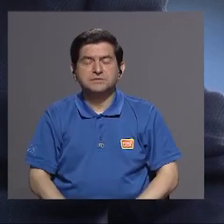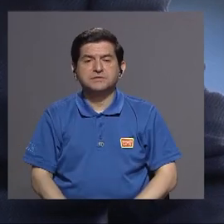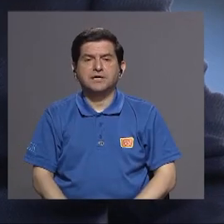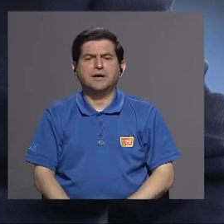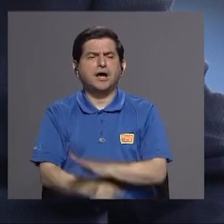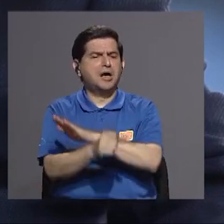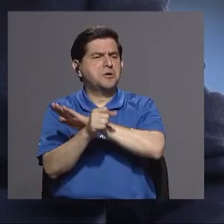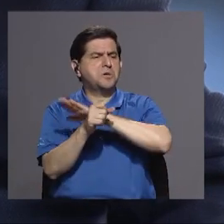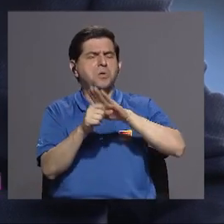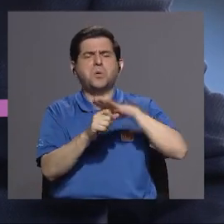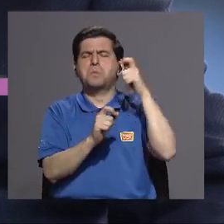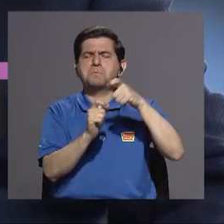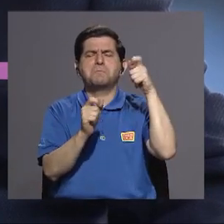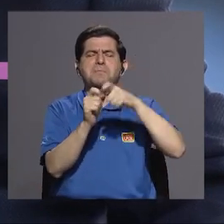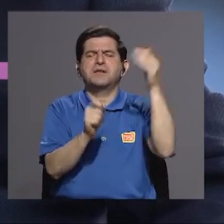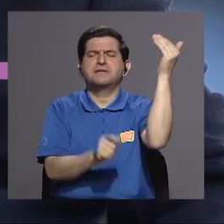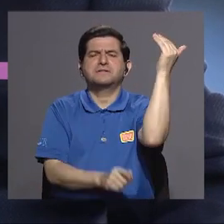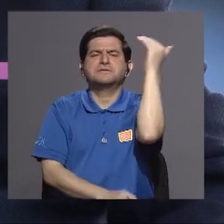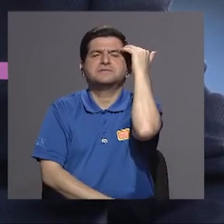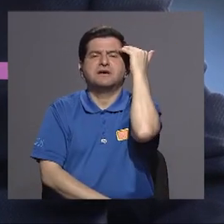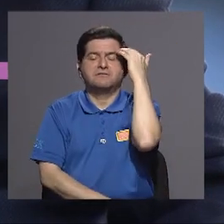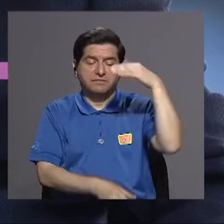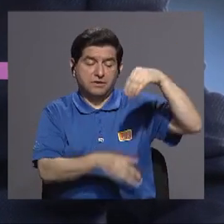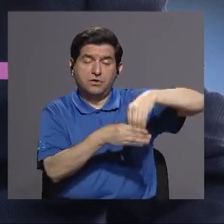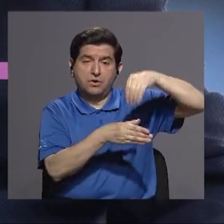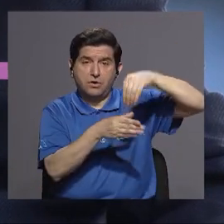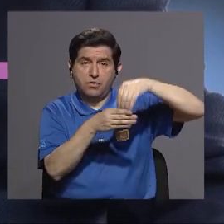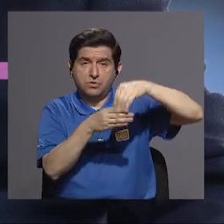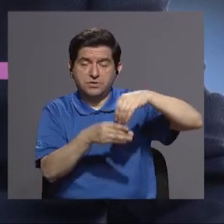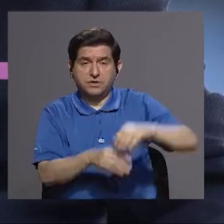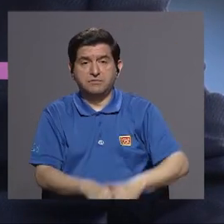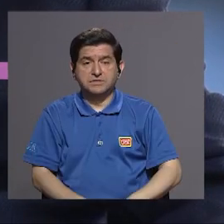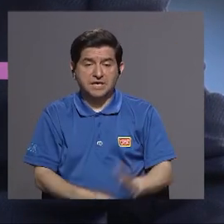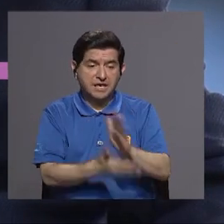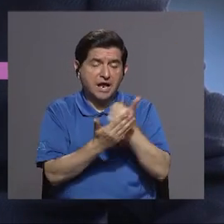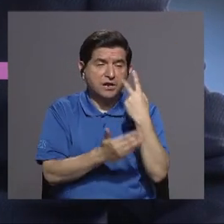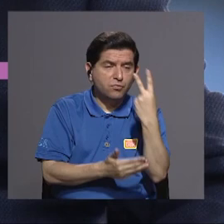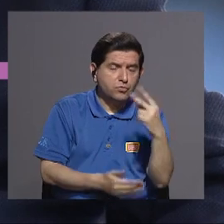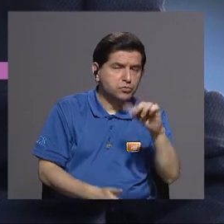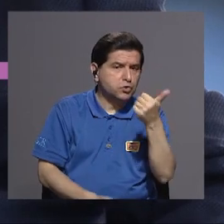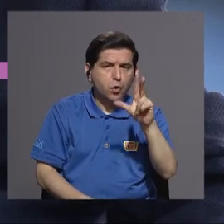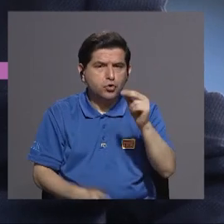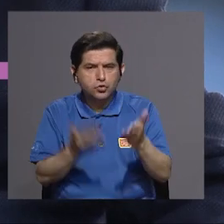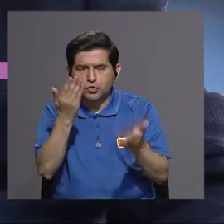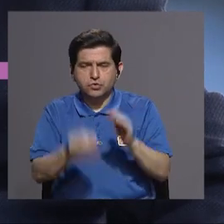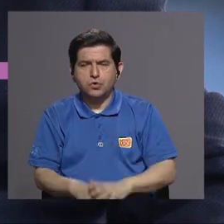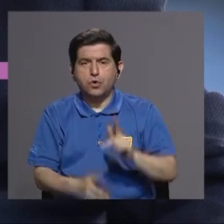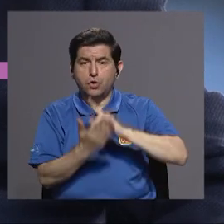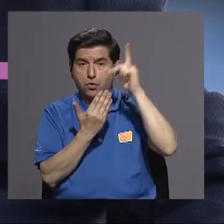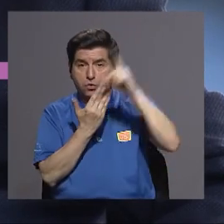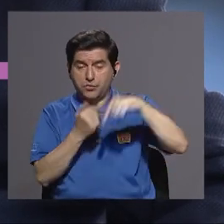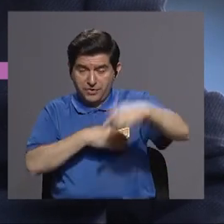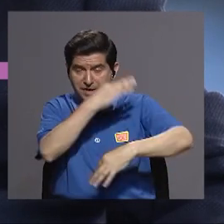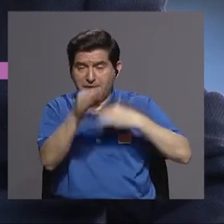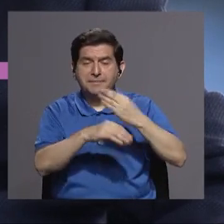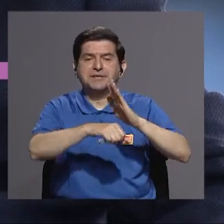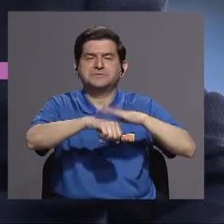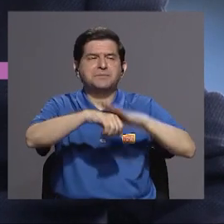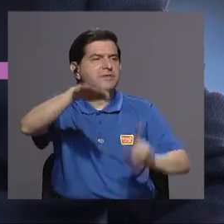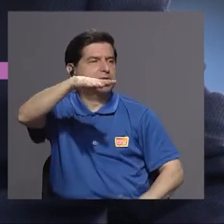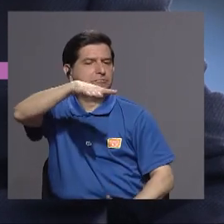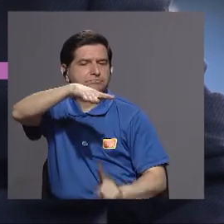absoluta certeza de que los aportes que uno se ven y otros no se ven tanto y programas como esto hacen posible